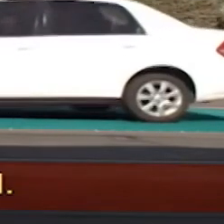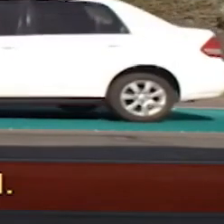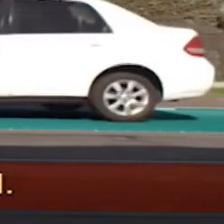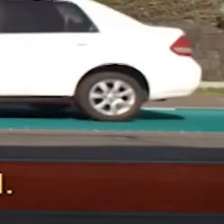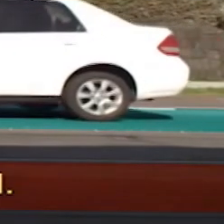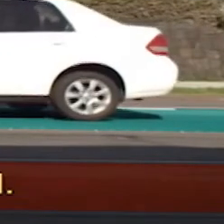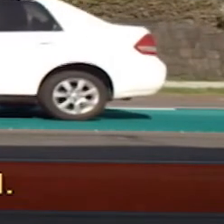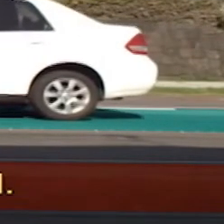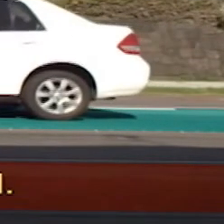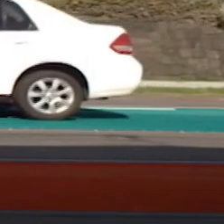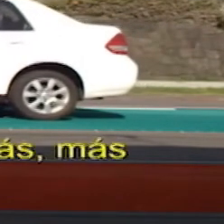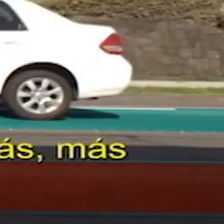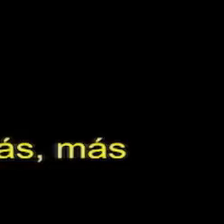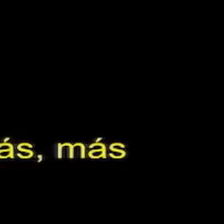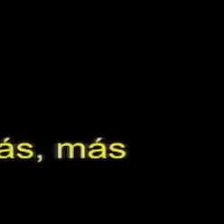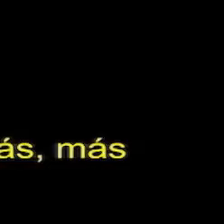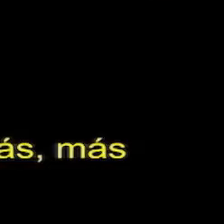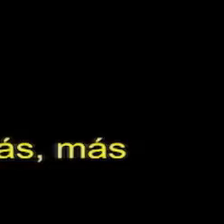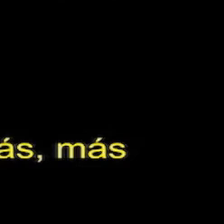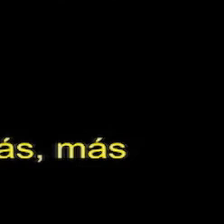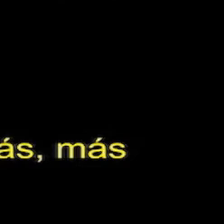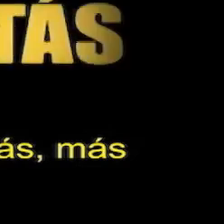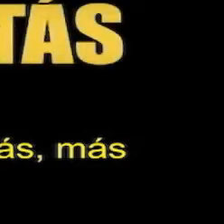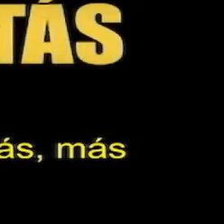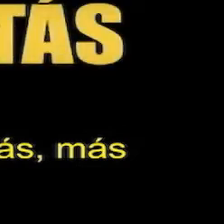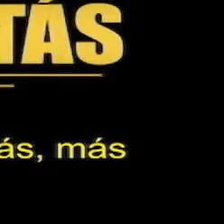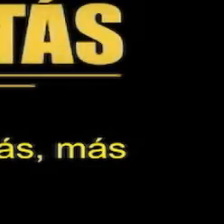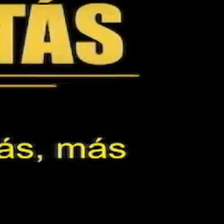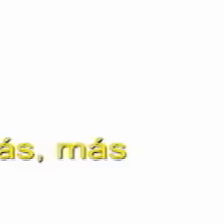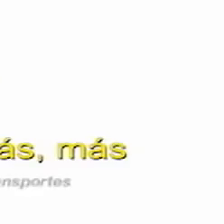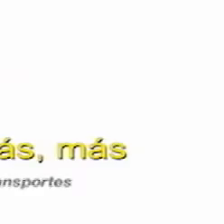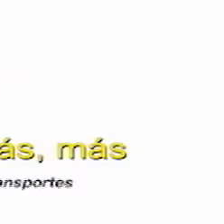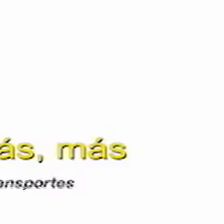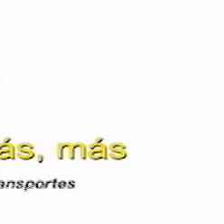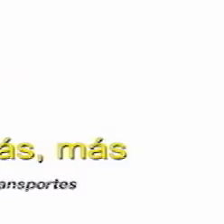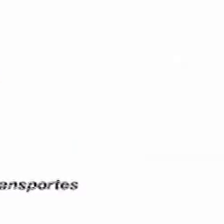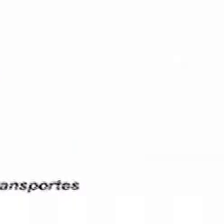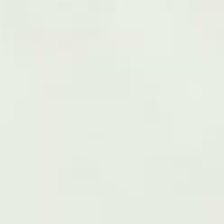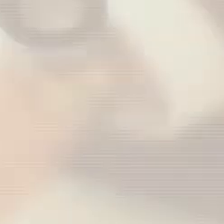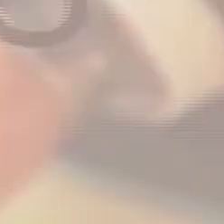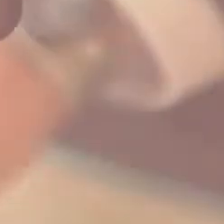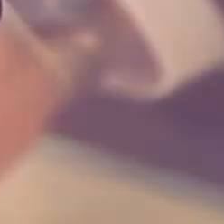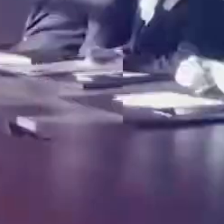diferencia puede ser fatal. Pénsalo dos veces. Cuanto más rápido manejas, más rápido te matas.